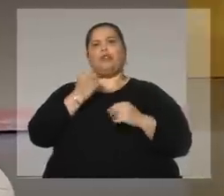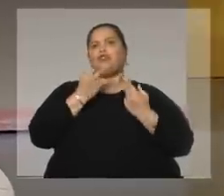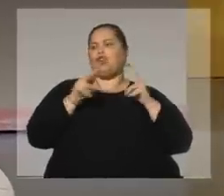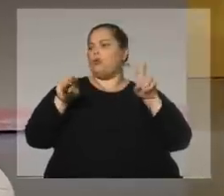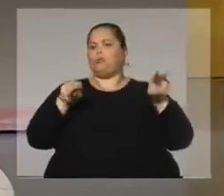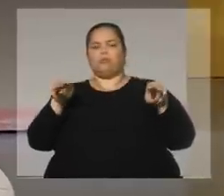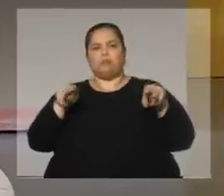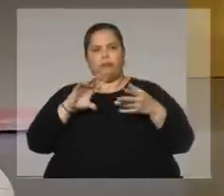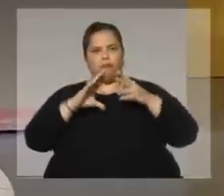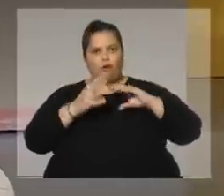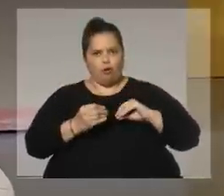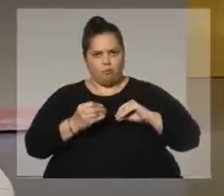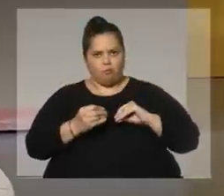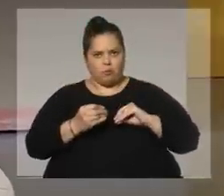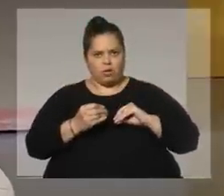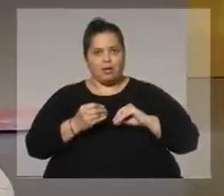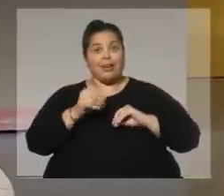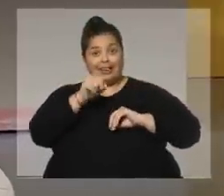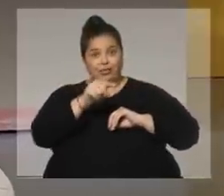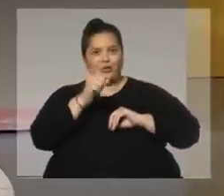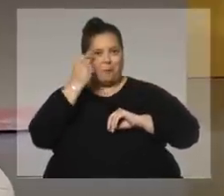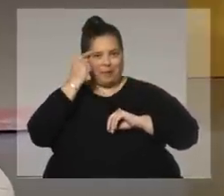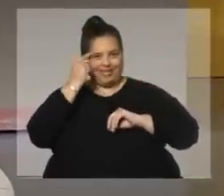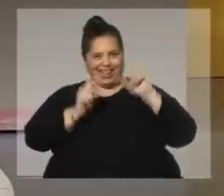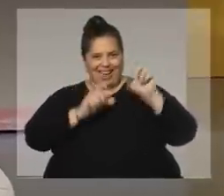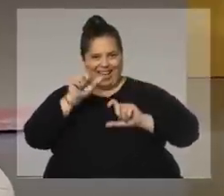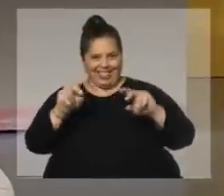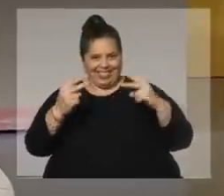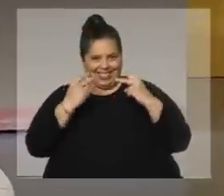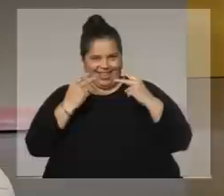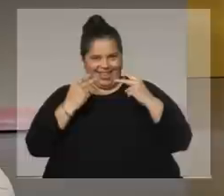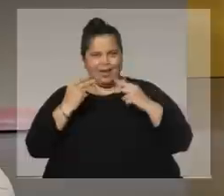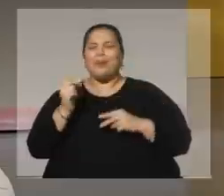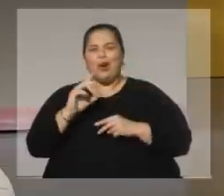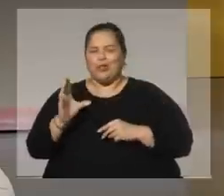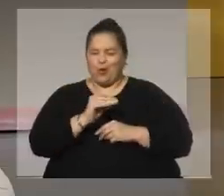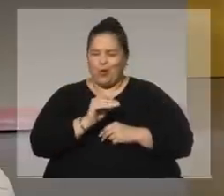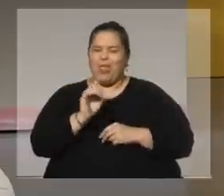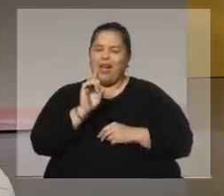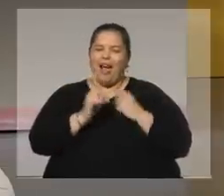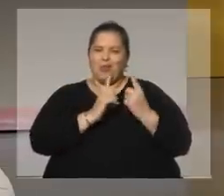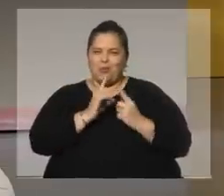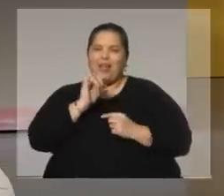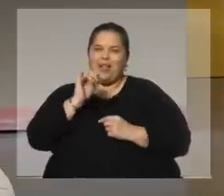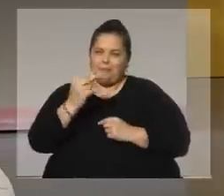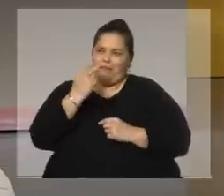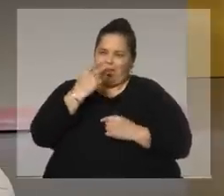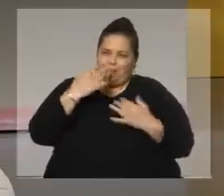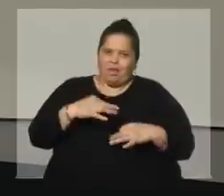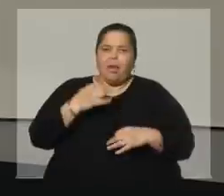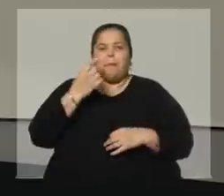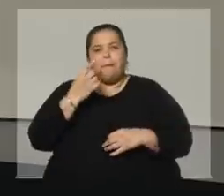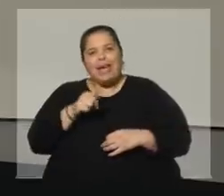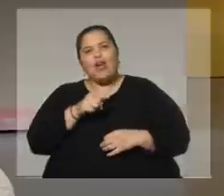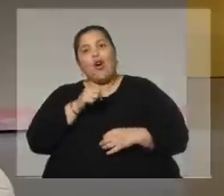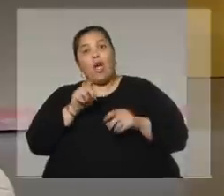con desdén. Bueno, esa es parte de la gente, tampoco toda. Porque yo tengo la suerte, como tenés vos,